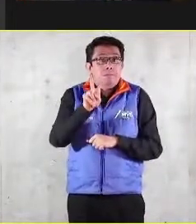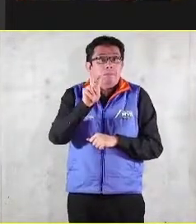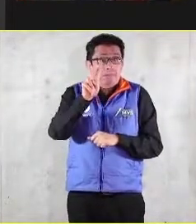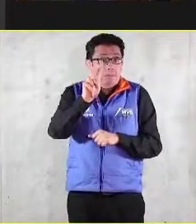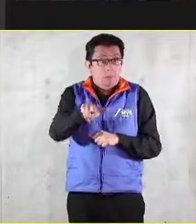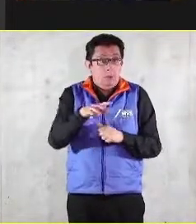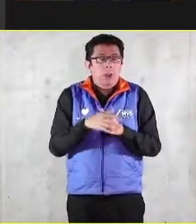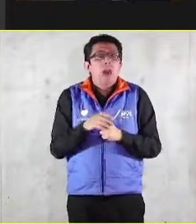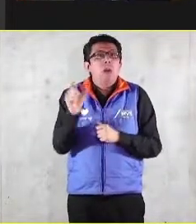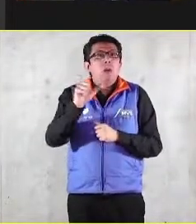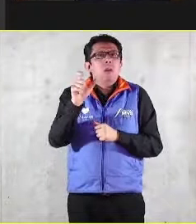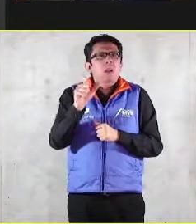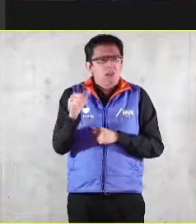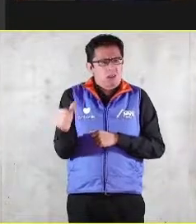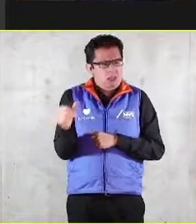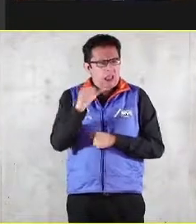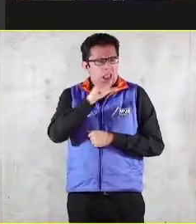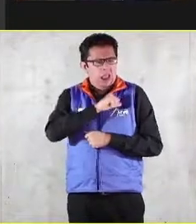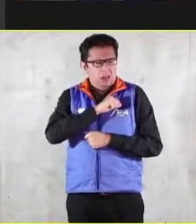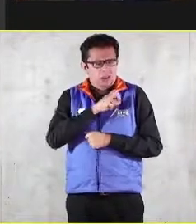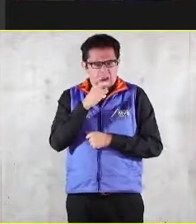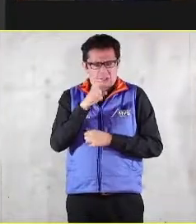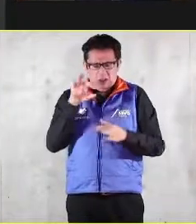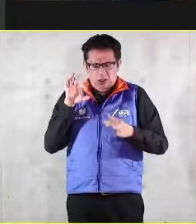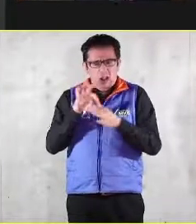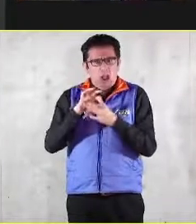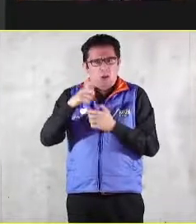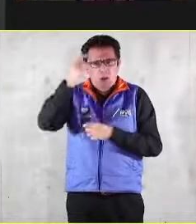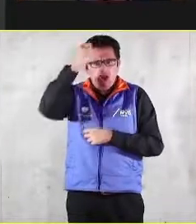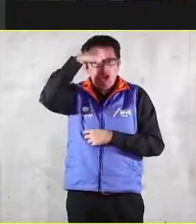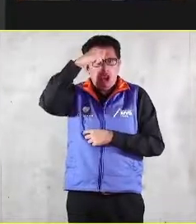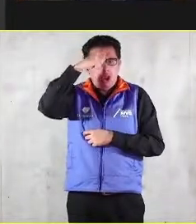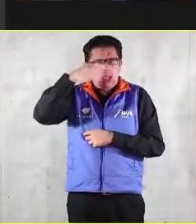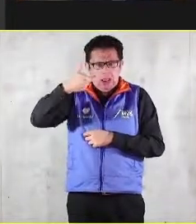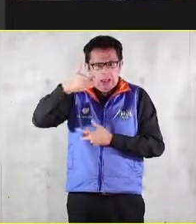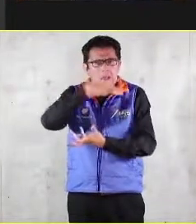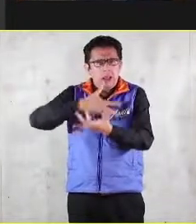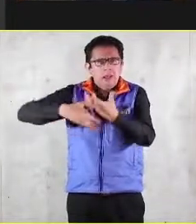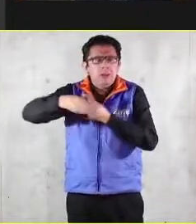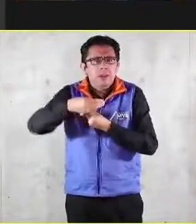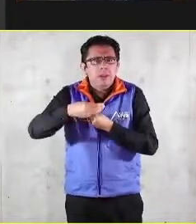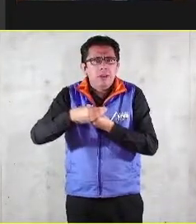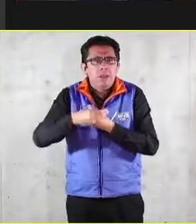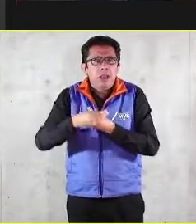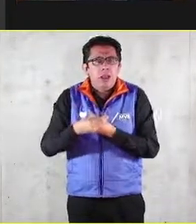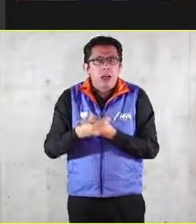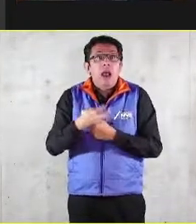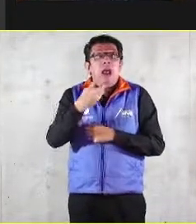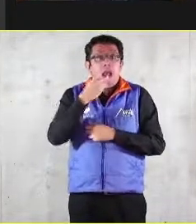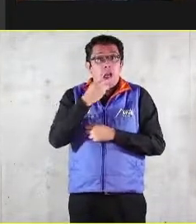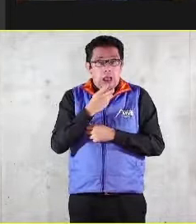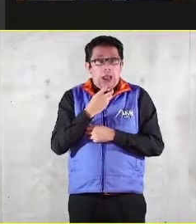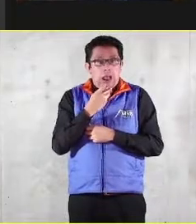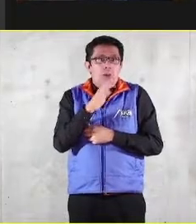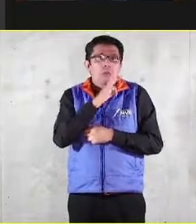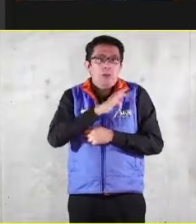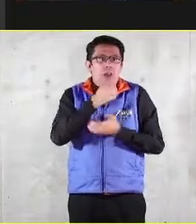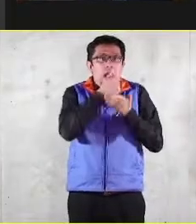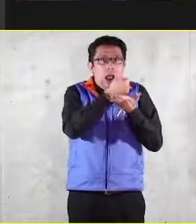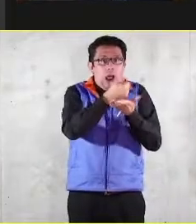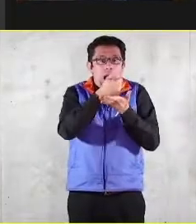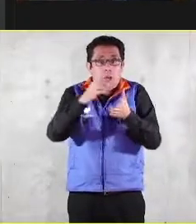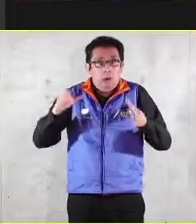personal, con la teoría económica clásica, es lo que derrama hacia el resto de la comunidad.